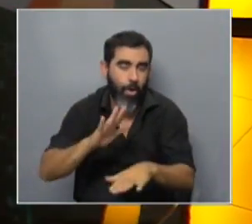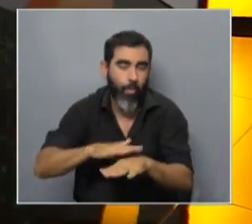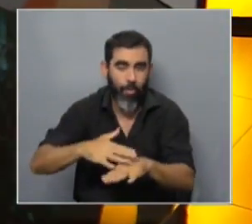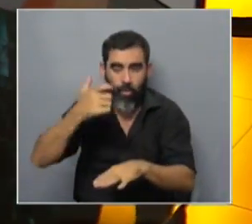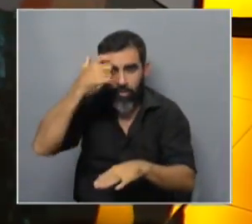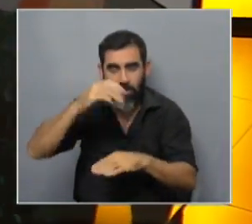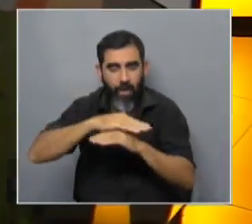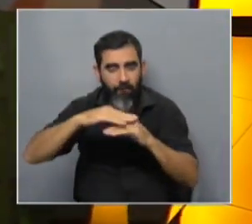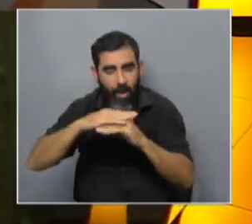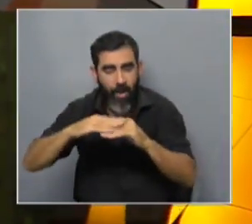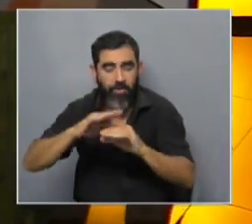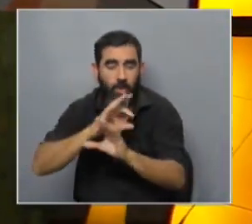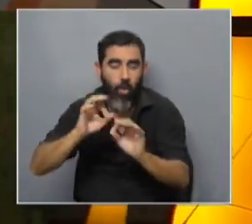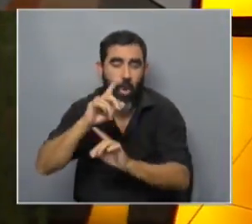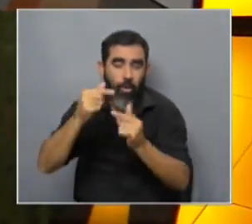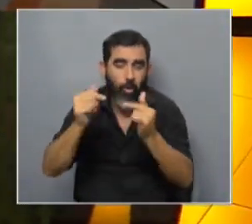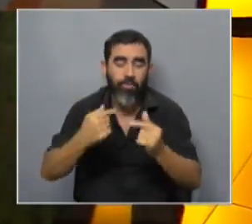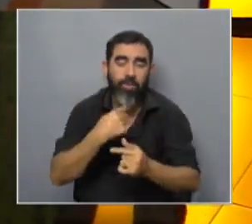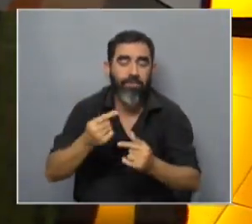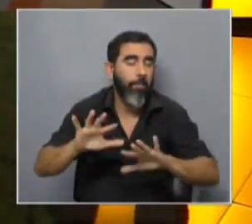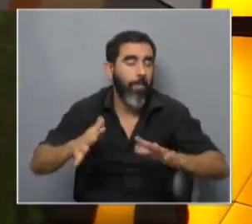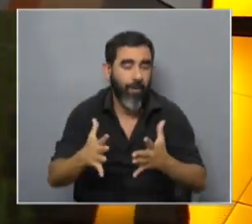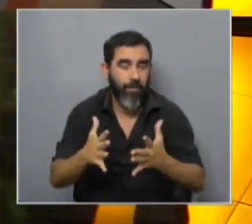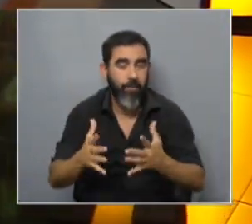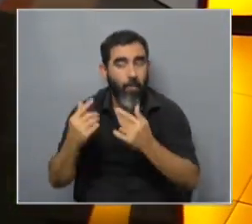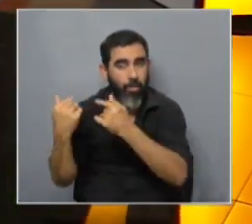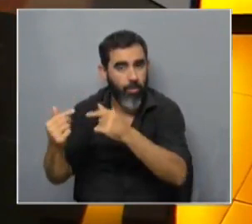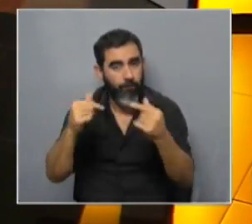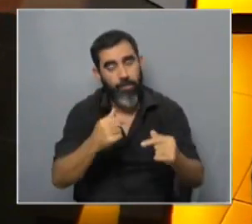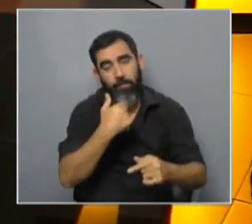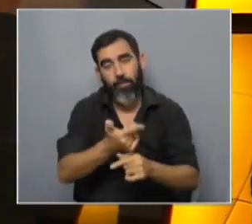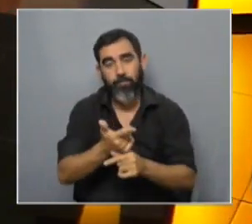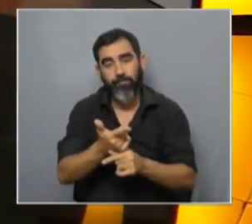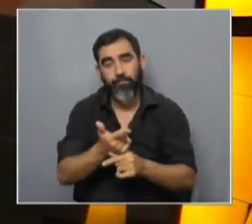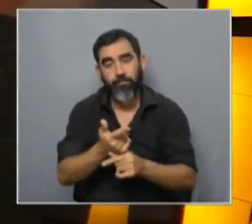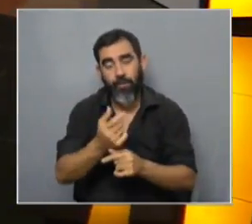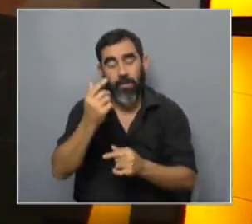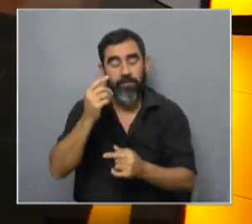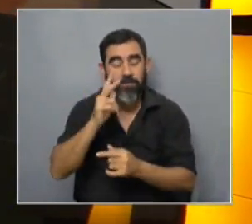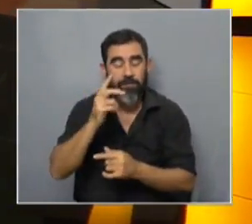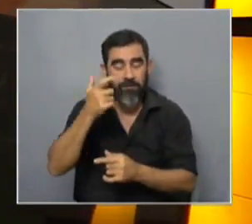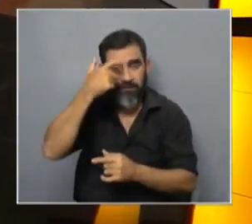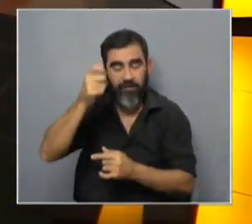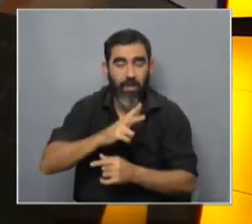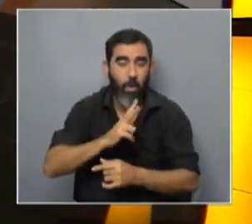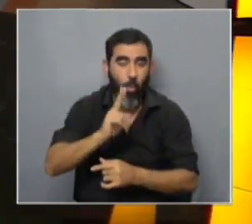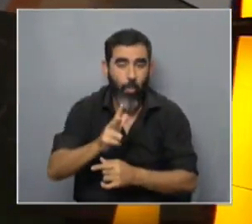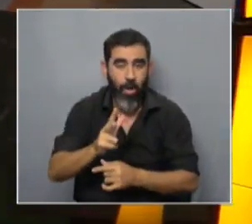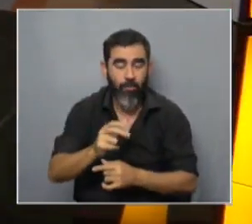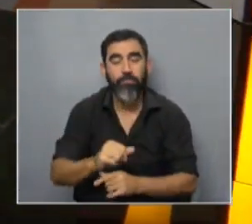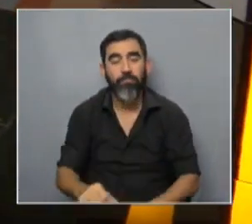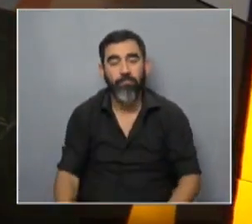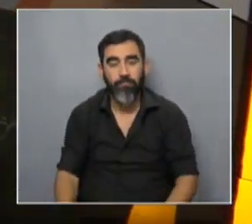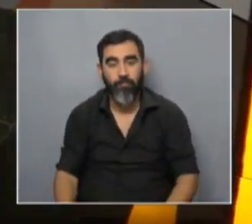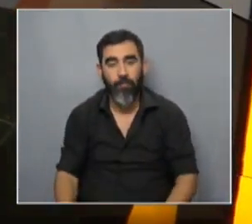ciencias básicas y en algún caso con alguna aplicación debe ser distinto al campo de las ciencias humanas el diálogo también se